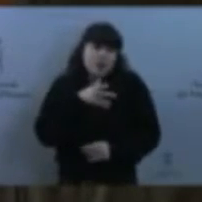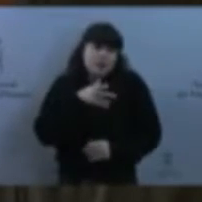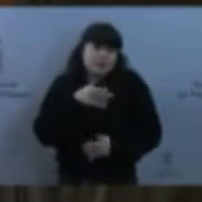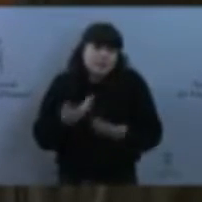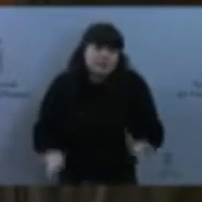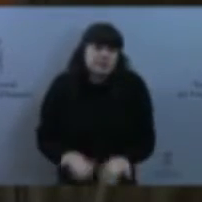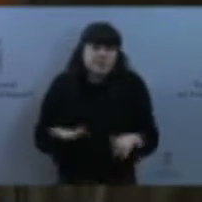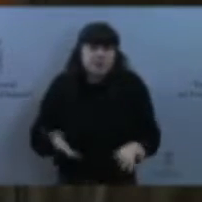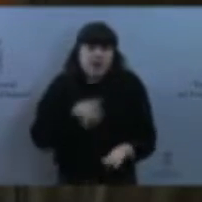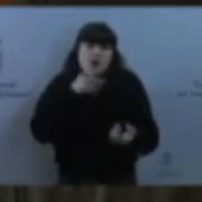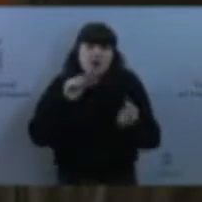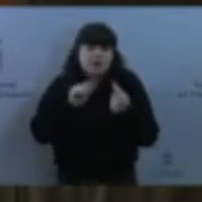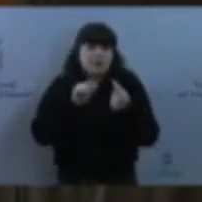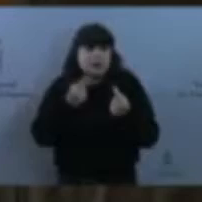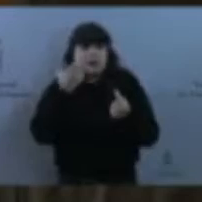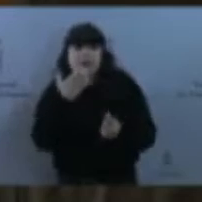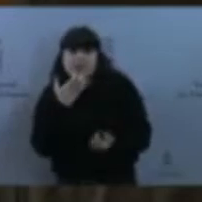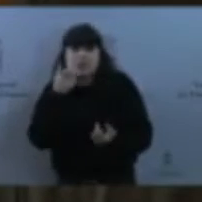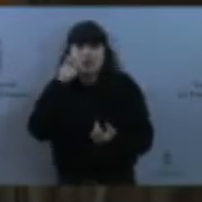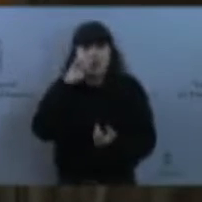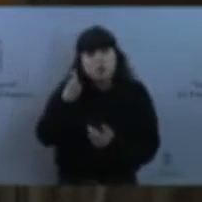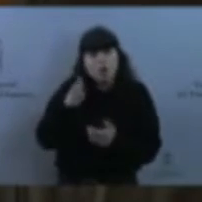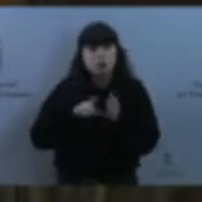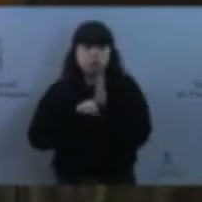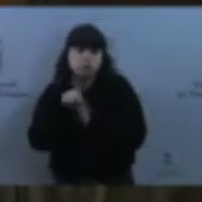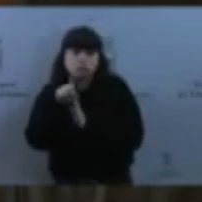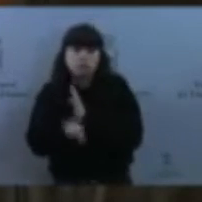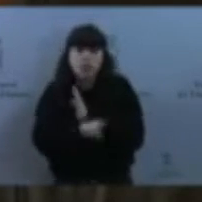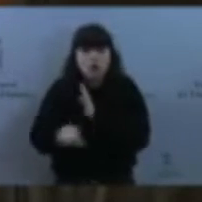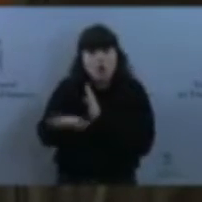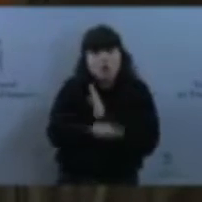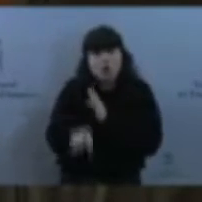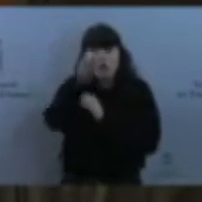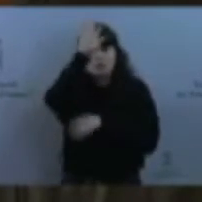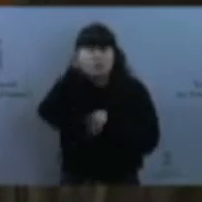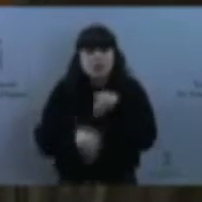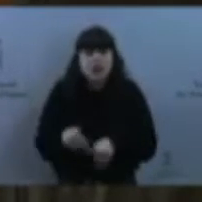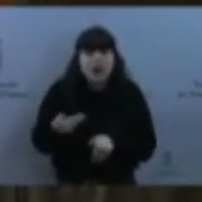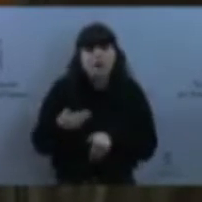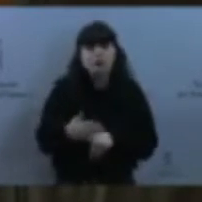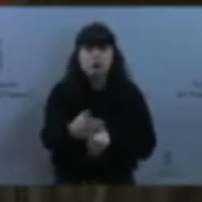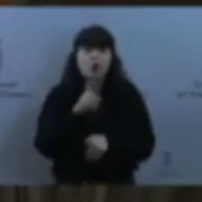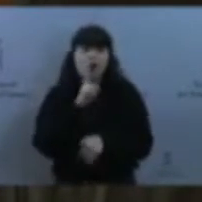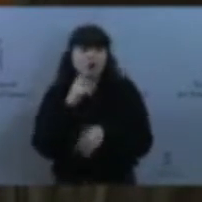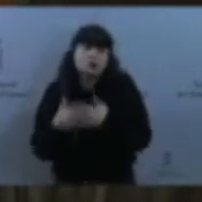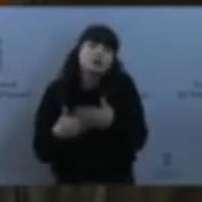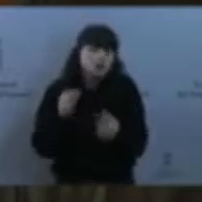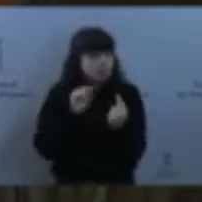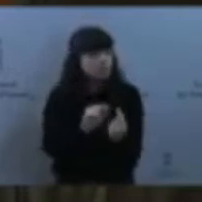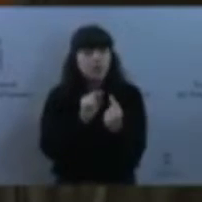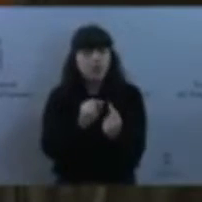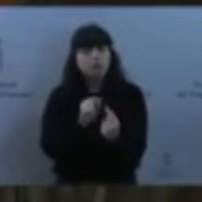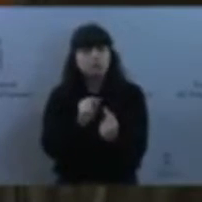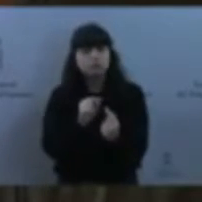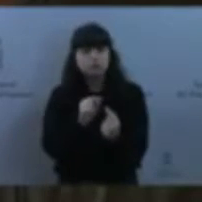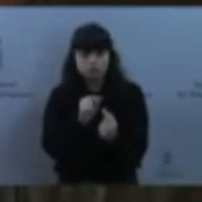las cuencas mineras y fuera de ellas, en el conjunto de la comunidad, es un buen debate, señoría. Es un buen debate en el que, lógicamente, está un